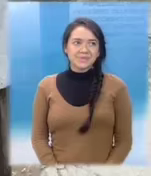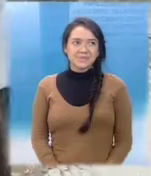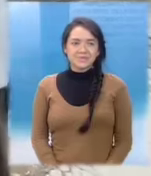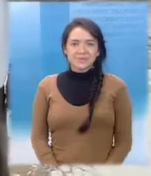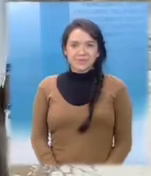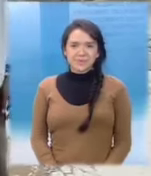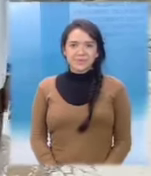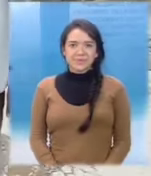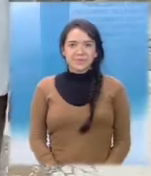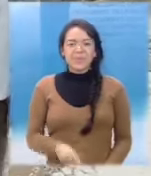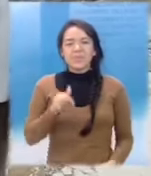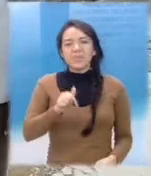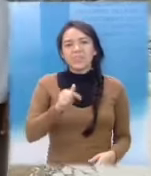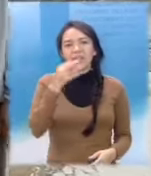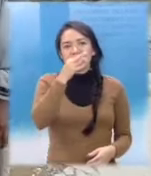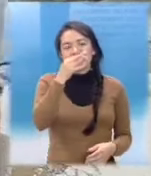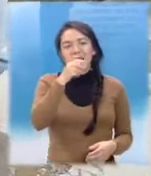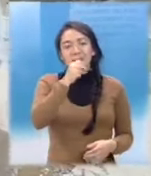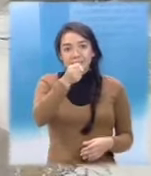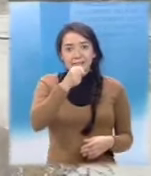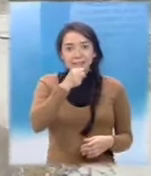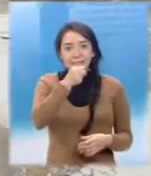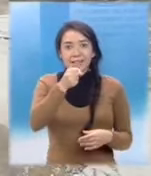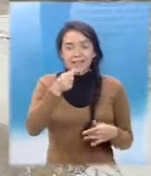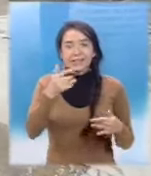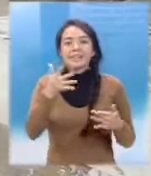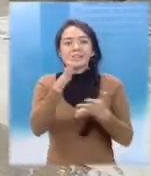Ahora si nos puede dar el derrame